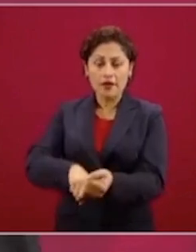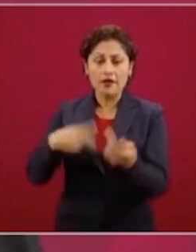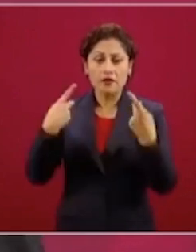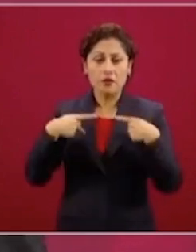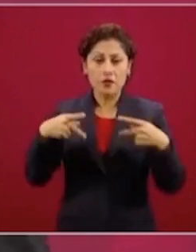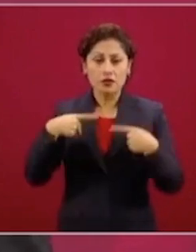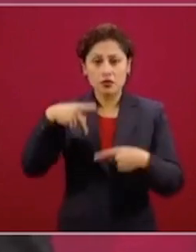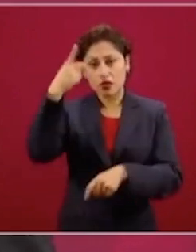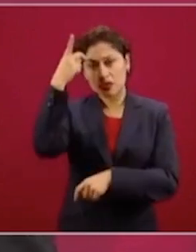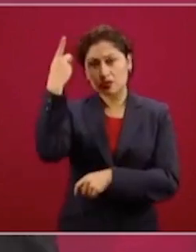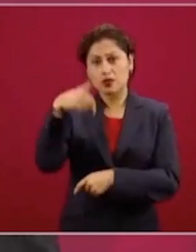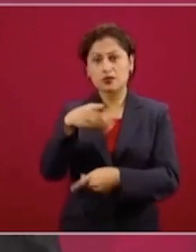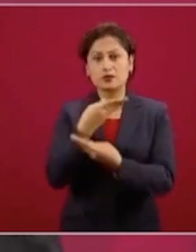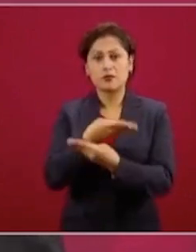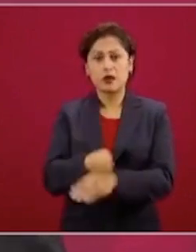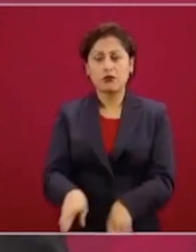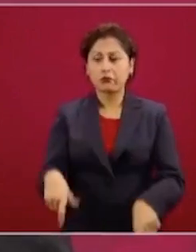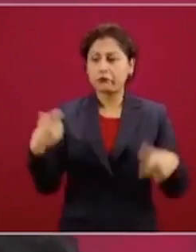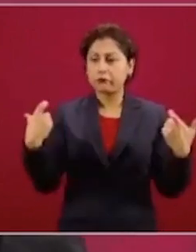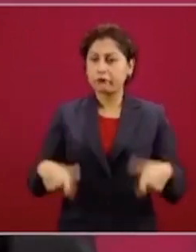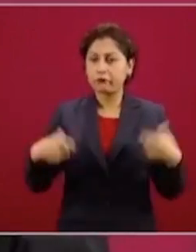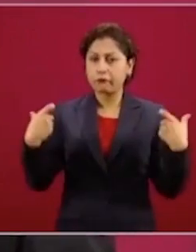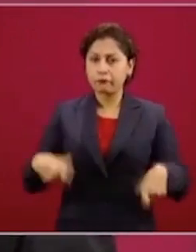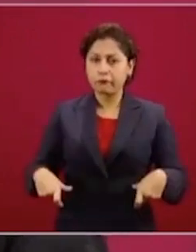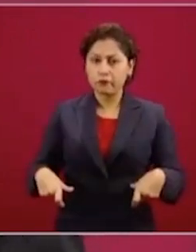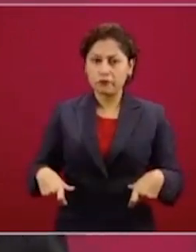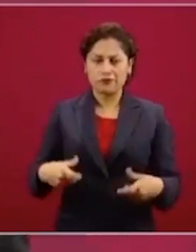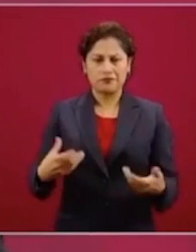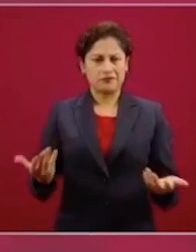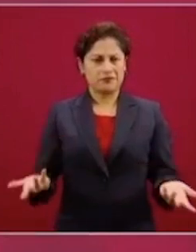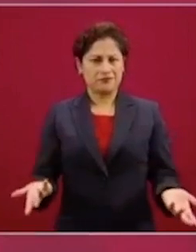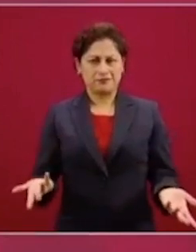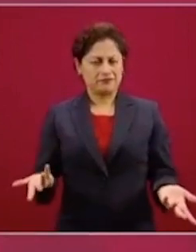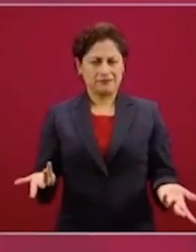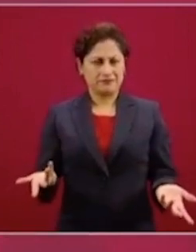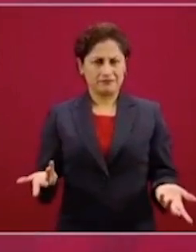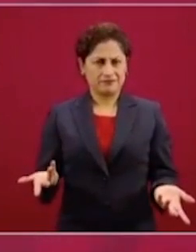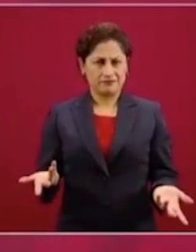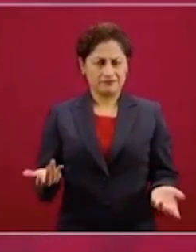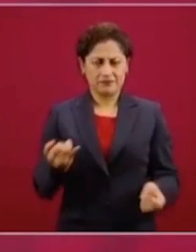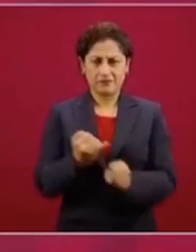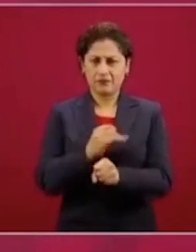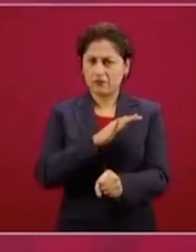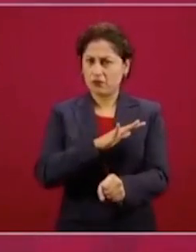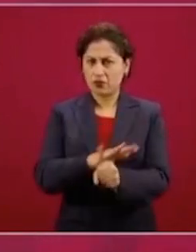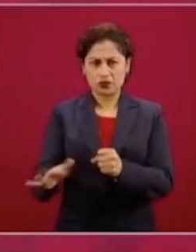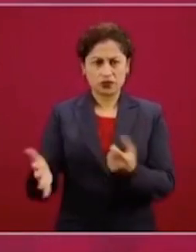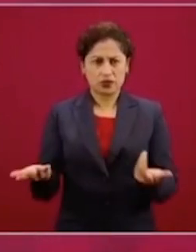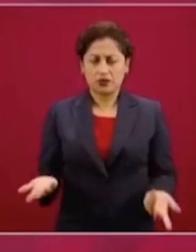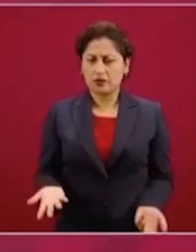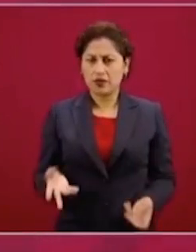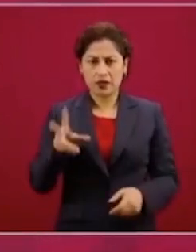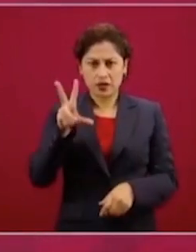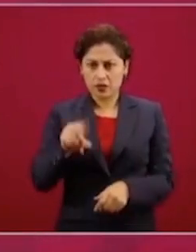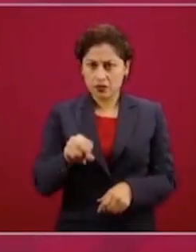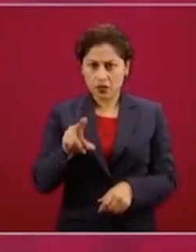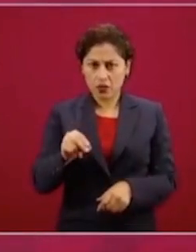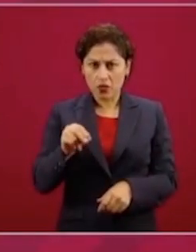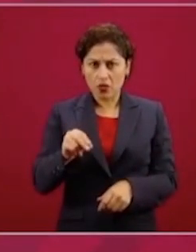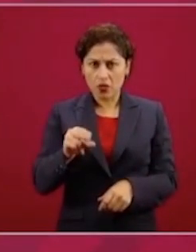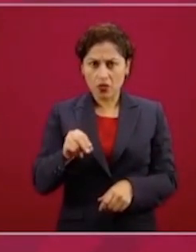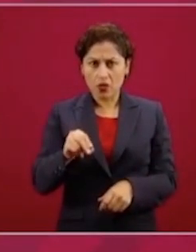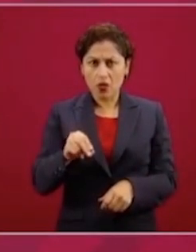No, no se pueden socializar las pérdidas